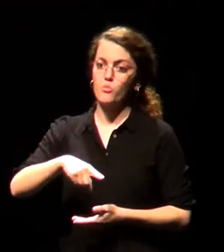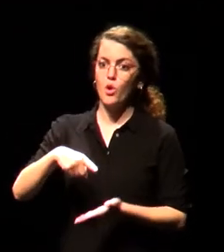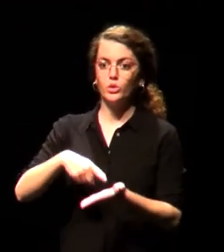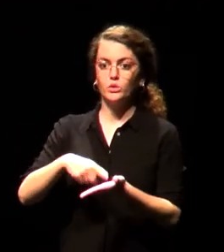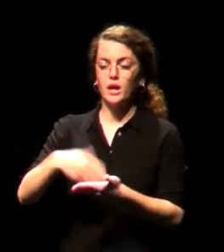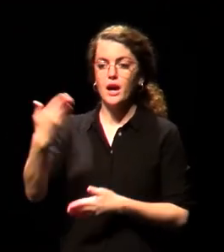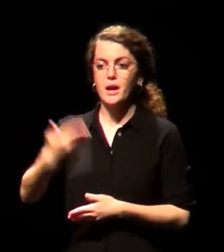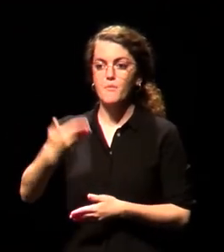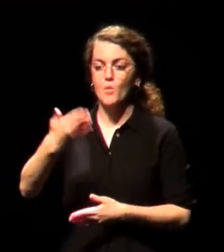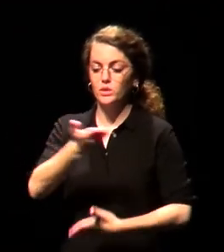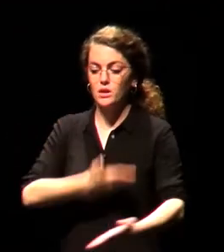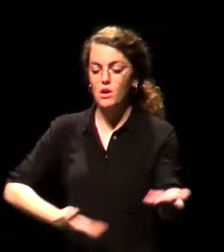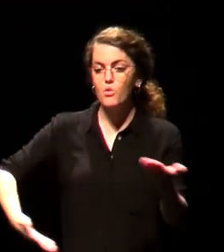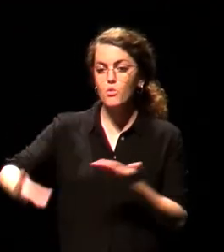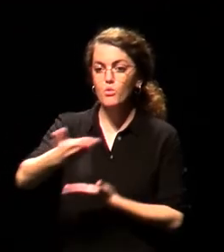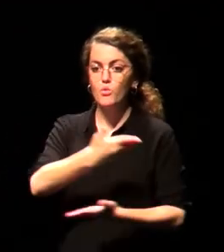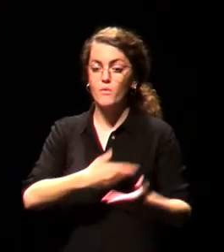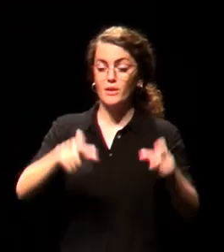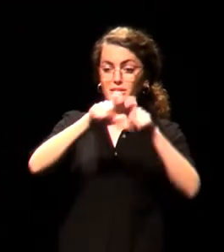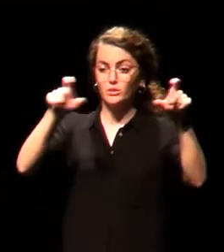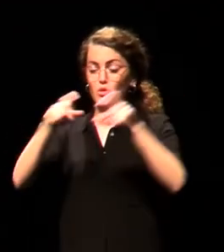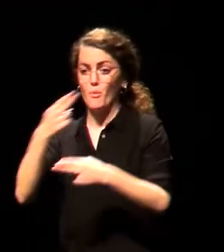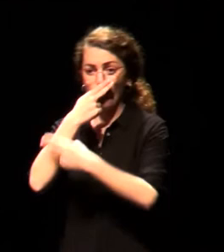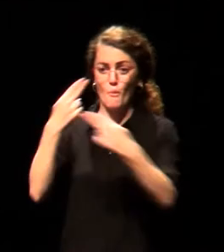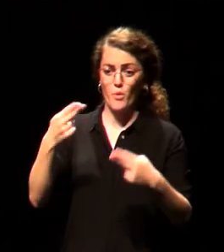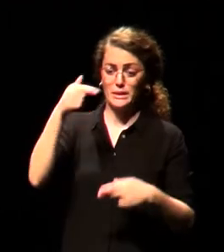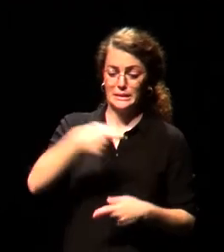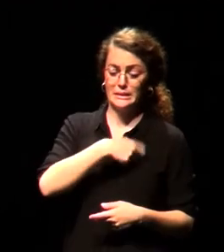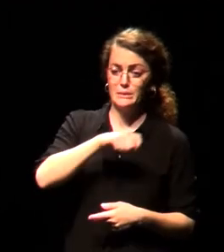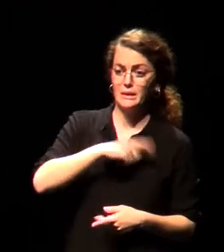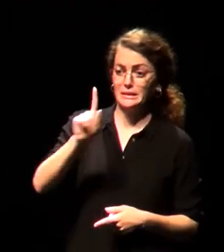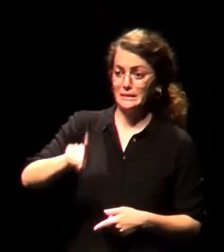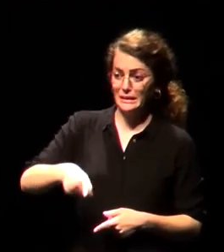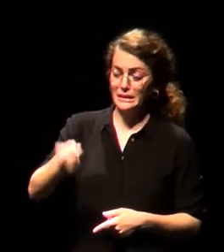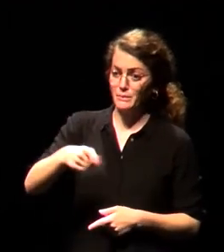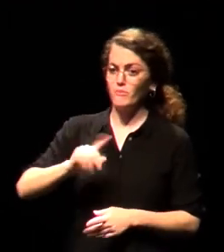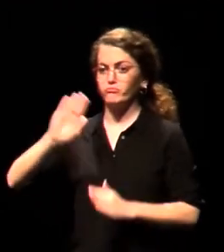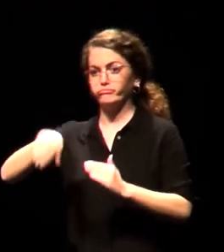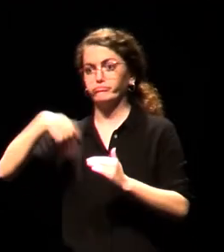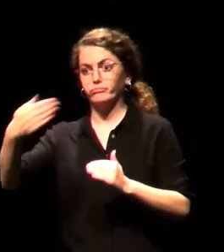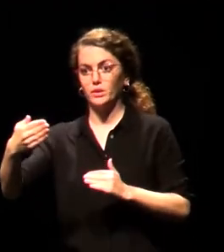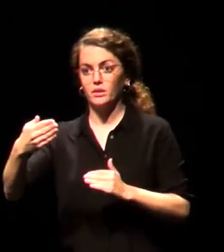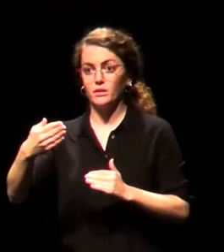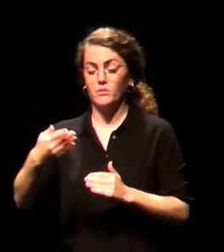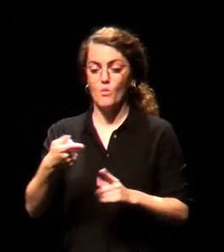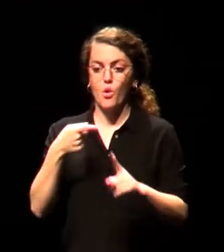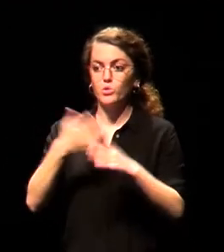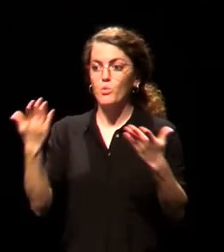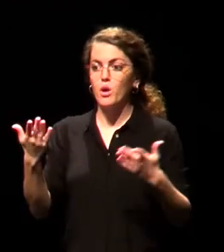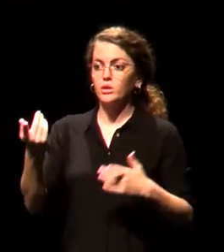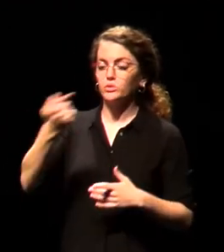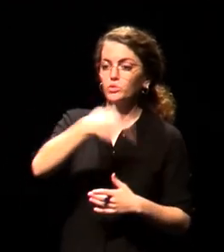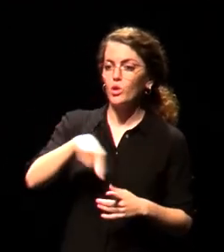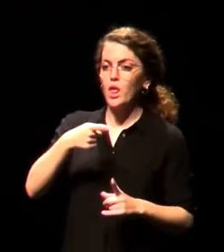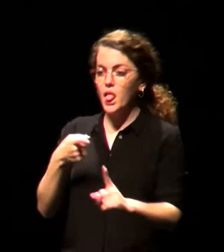públicas, privadas, nacionales e internacionales para llevar a cabo estos objetivos que nos son comunes a todos, que son transversales